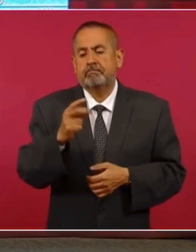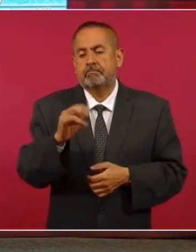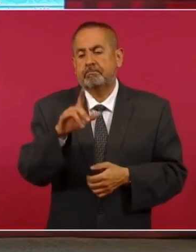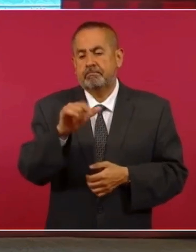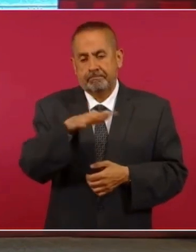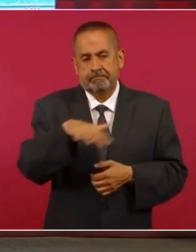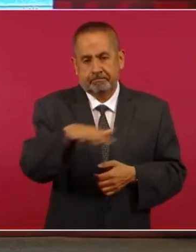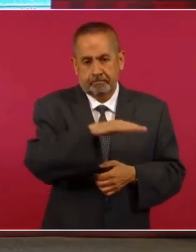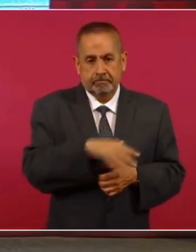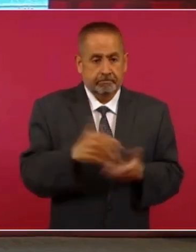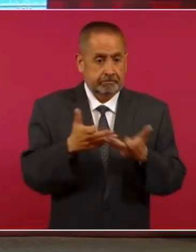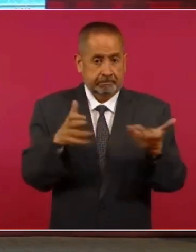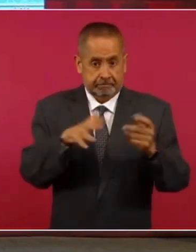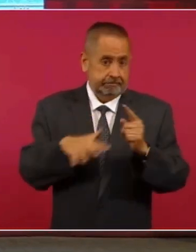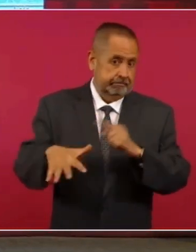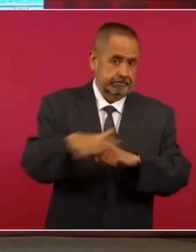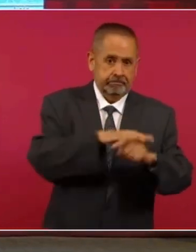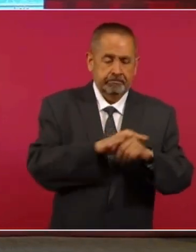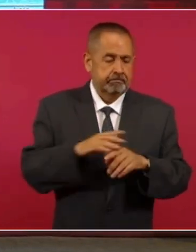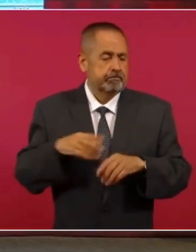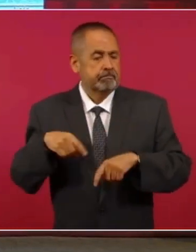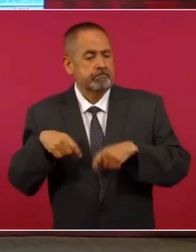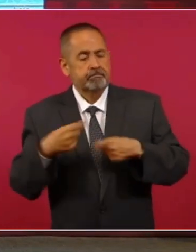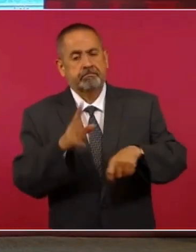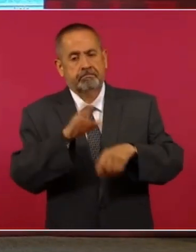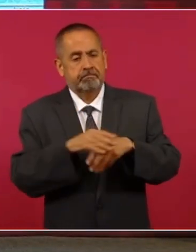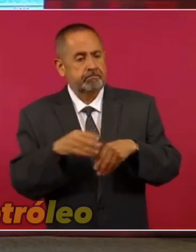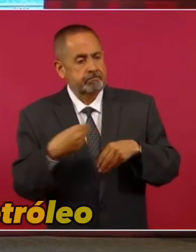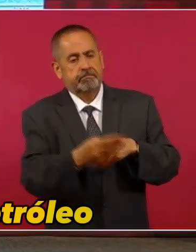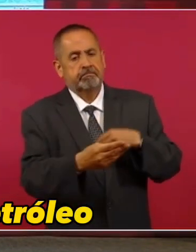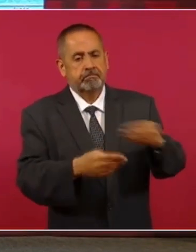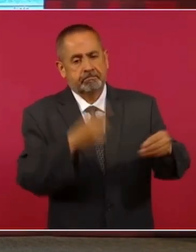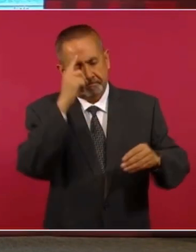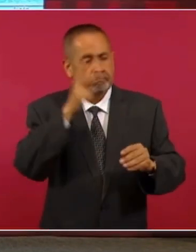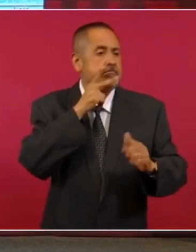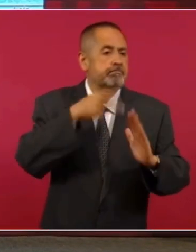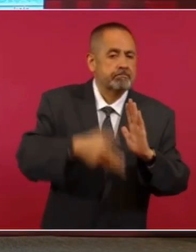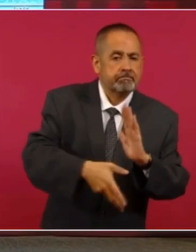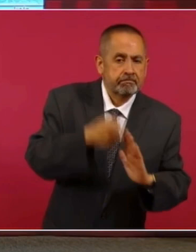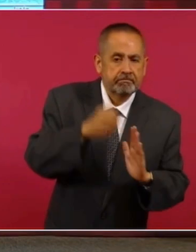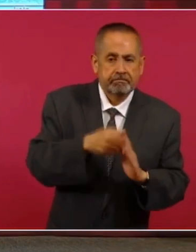las tierras concesionadas para la explotación del petróleo.